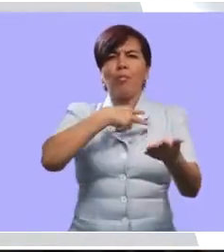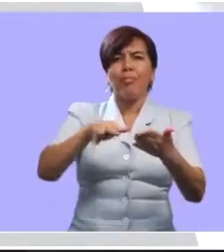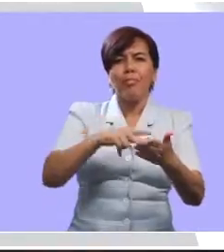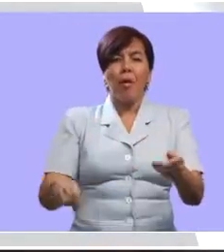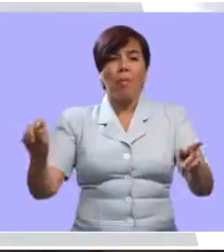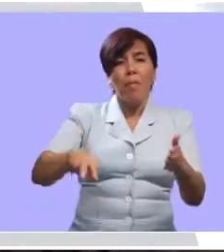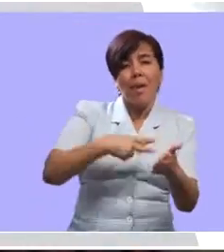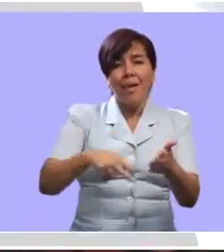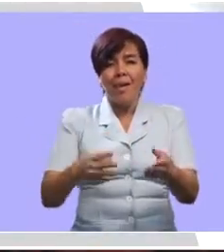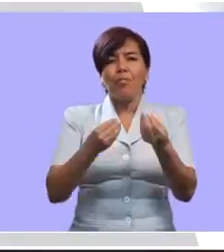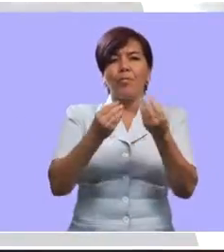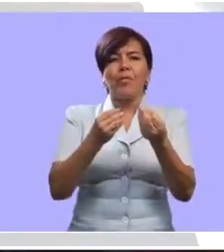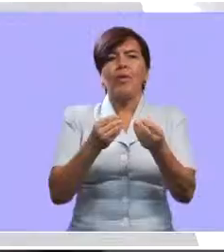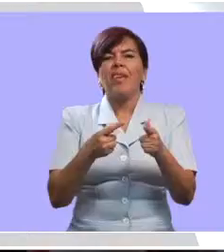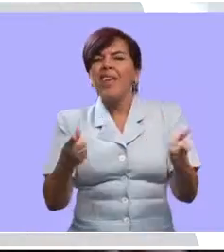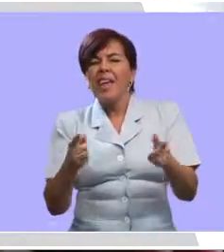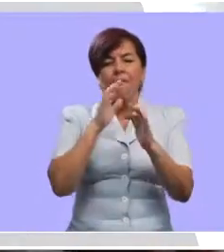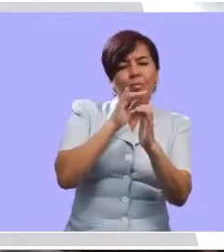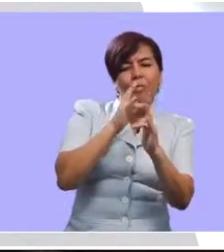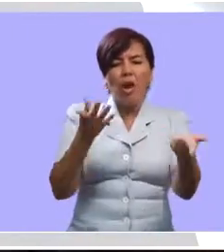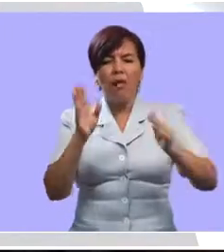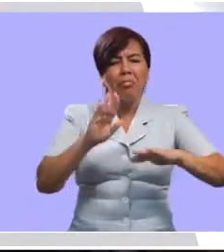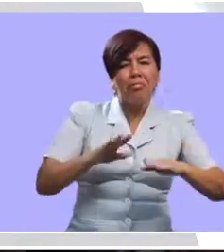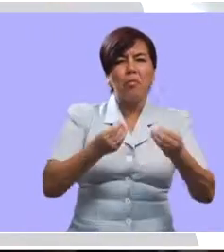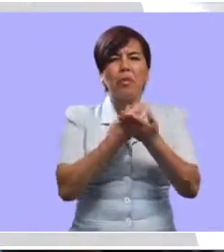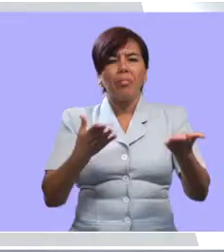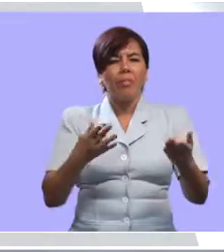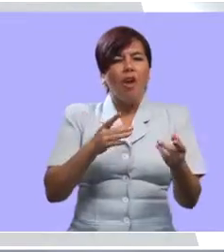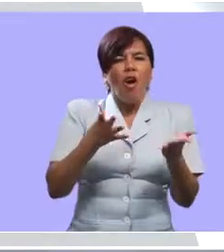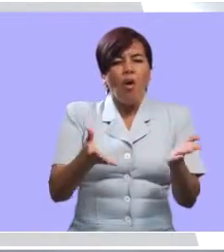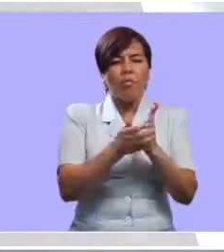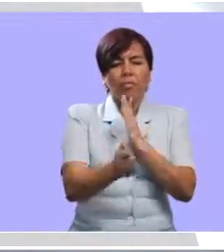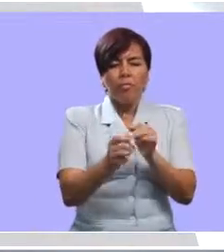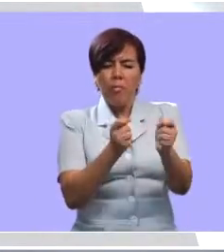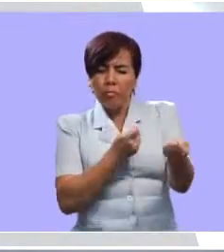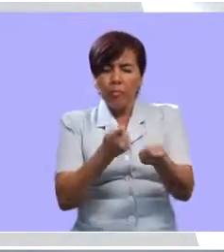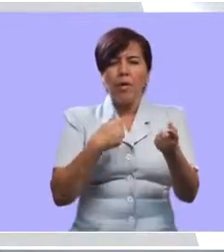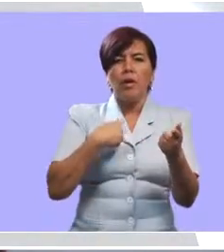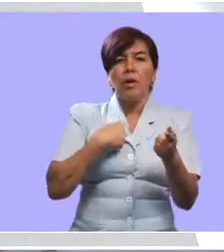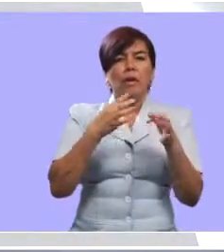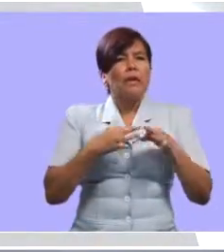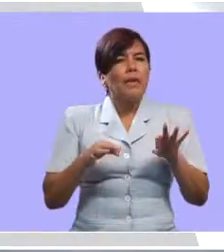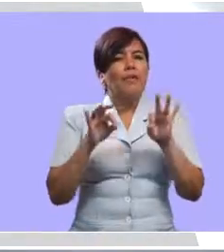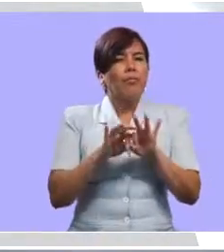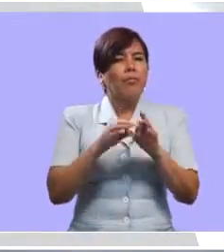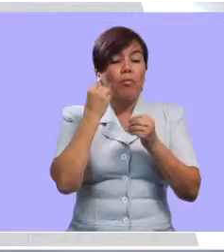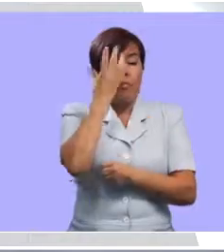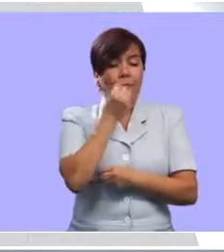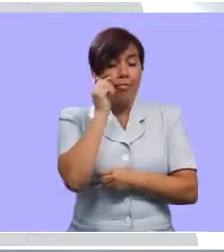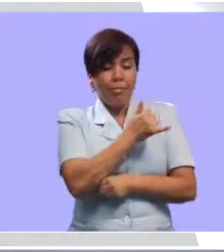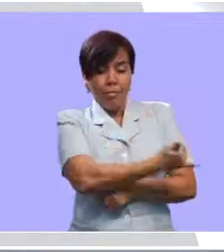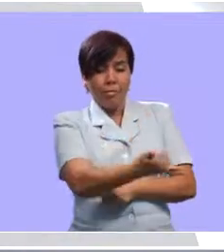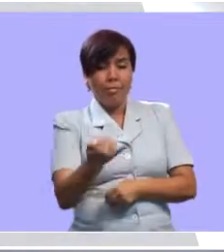bambuco, de qué es el ritmo del pasillo, de qué instrumentos se pueden interpretar y pues es realmente